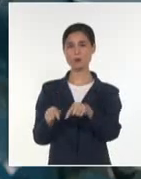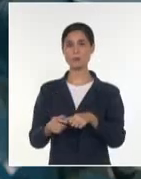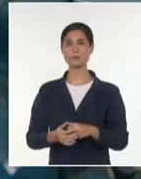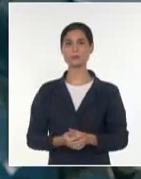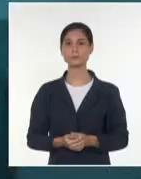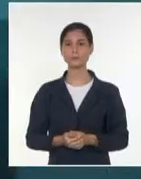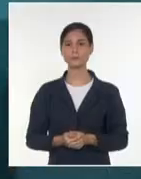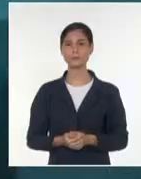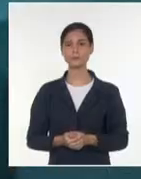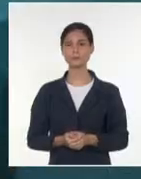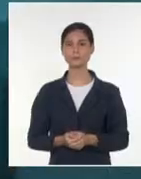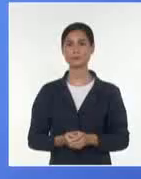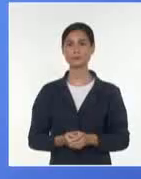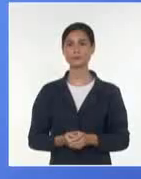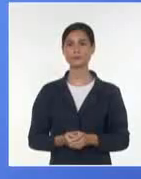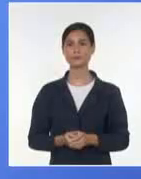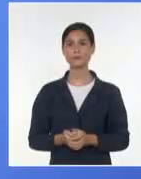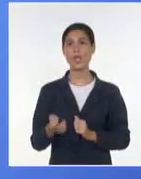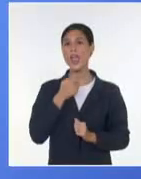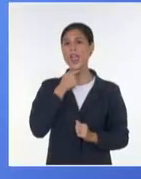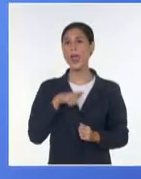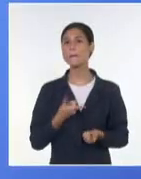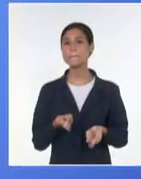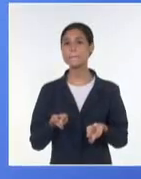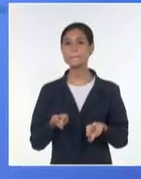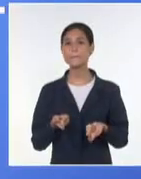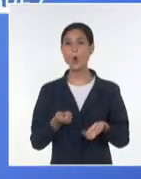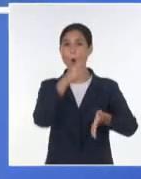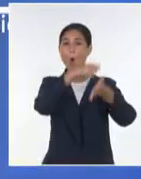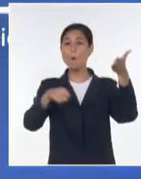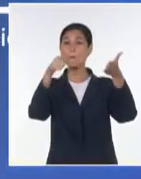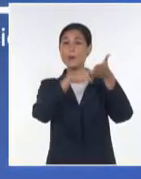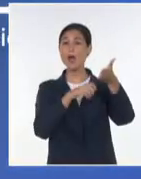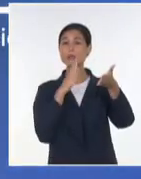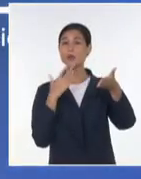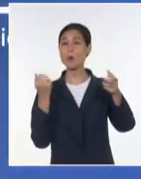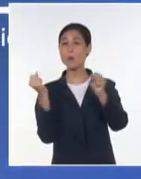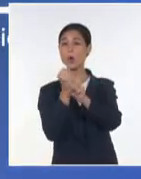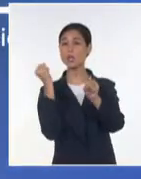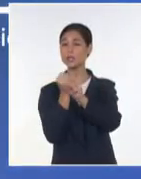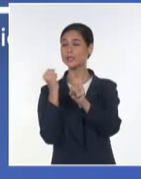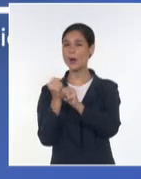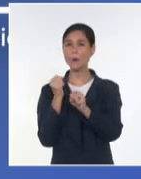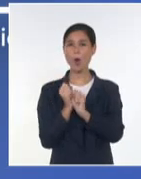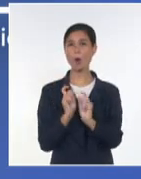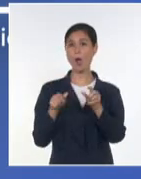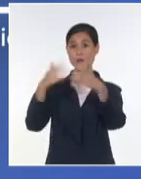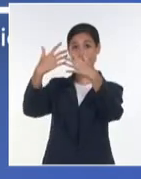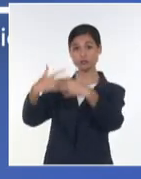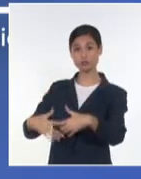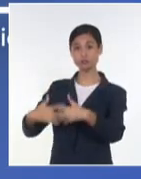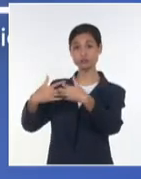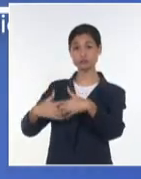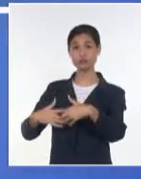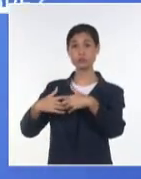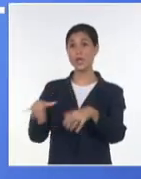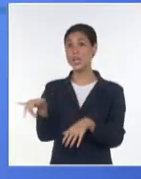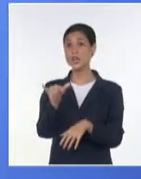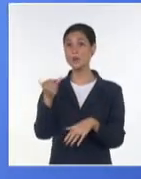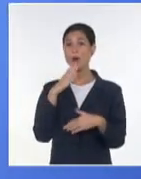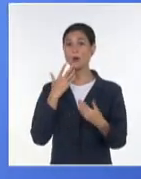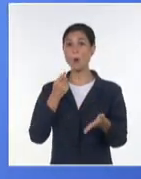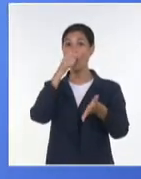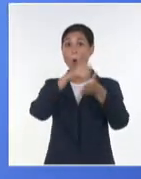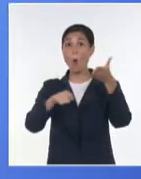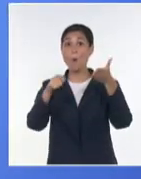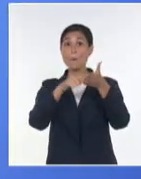Por ejemplo, sistemas de trabajo que tengan que ver con la integración del equipamiento industrial, sistemas de trabajo que relacionen todos los procesos